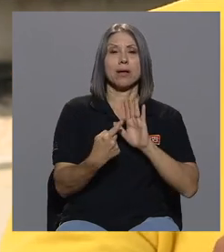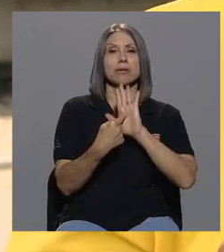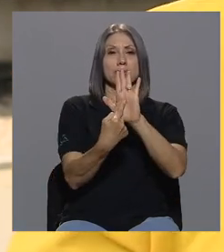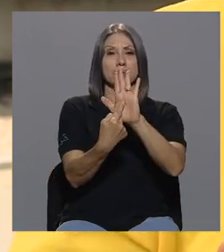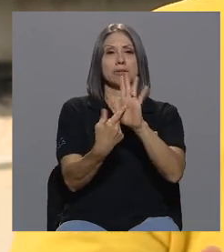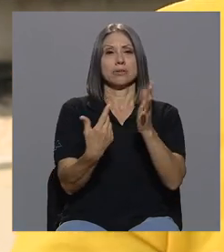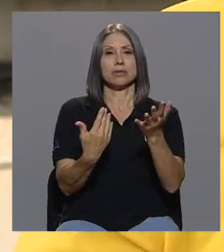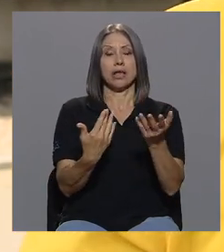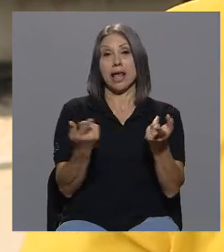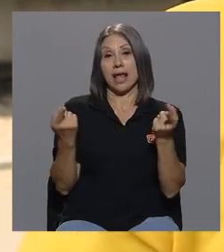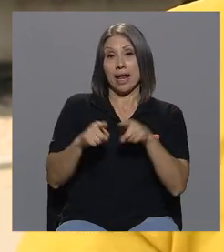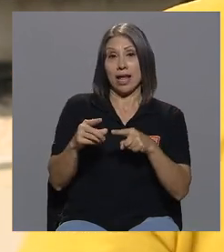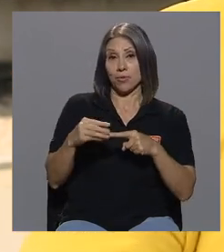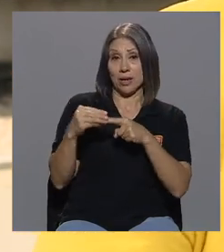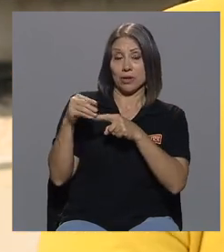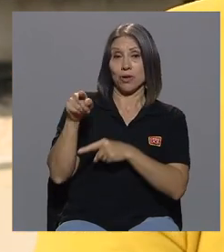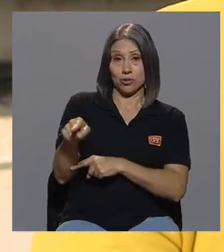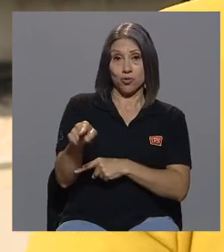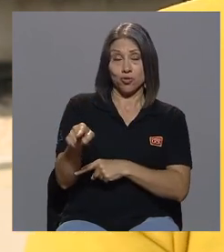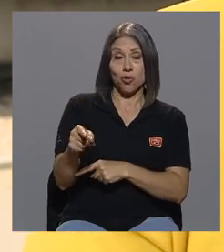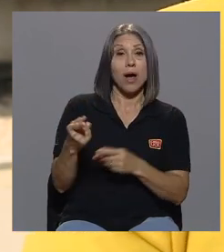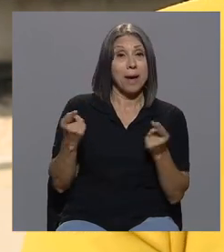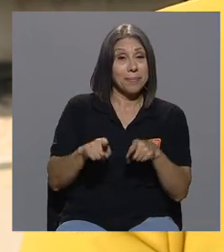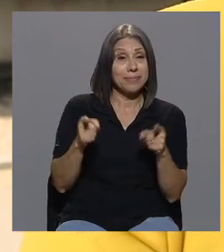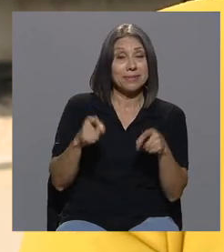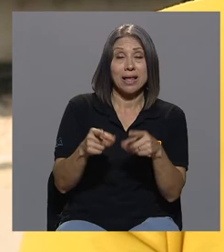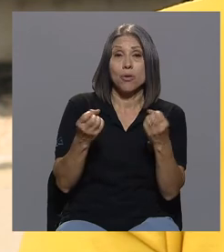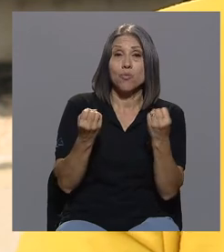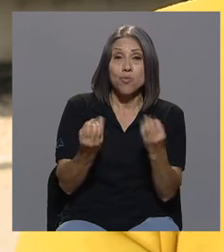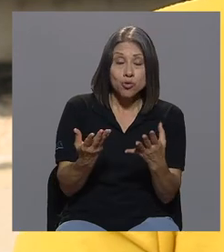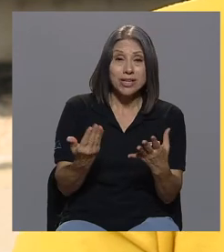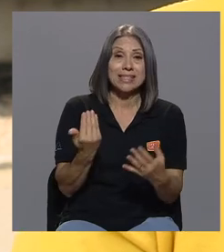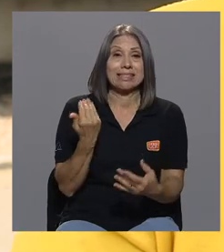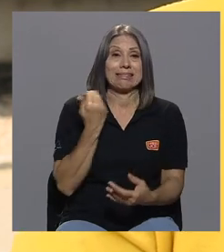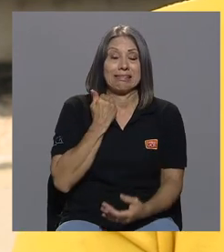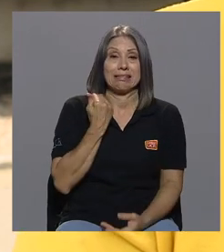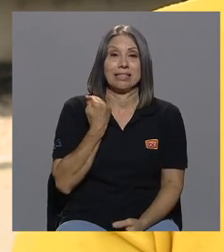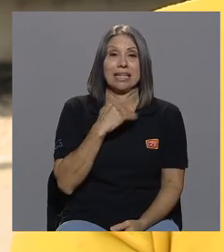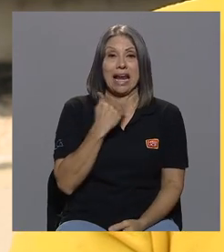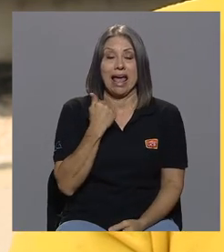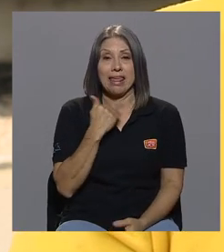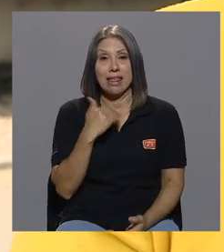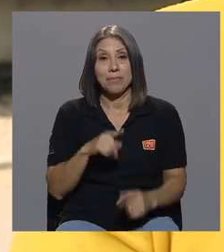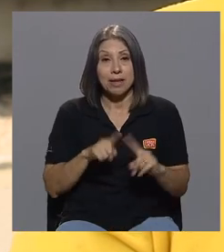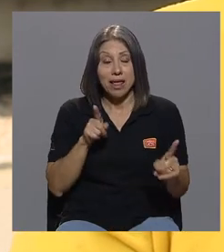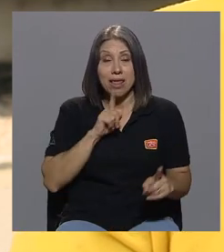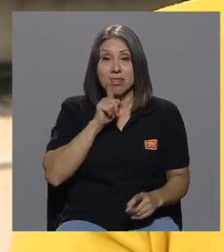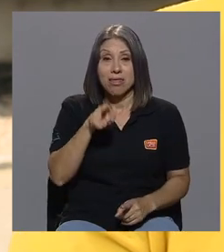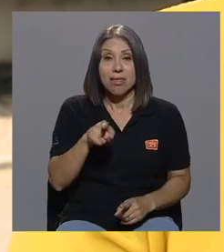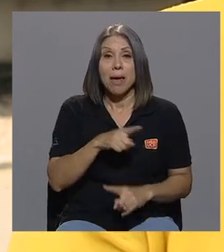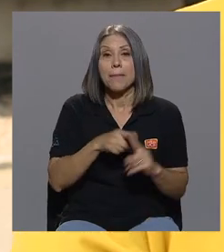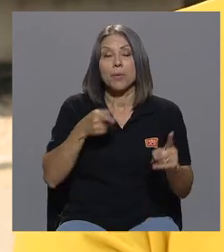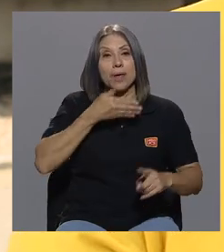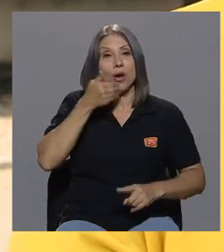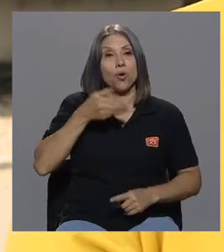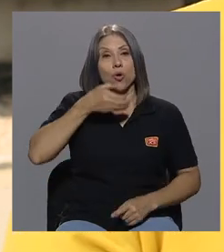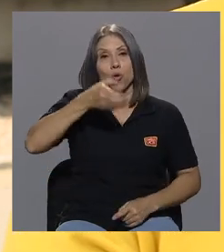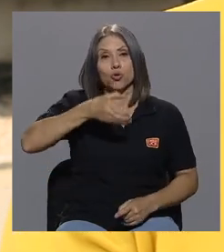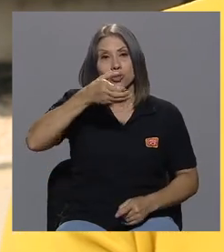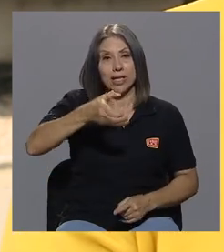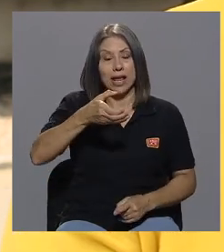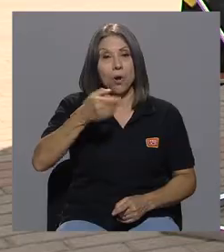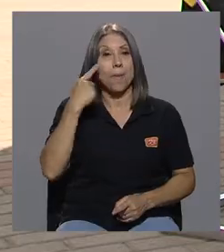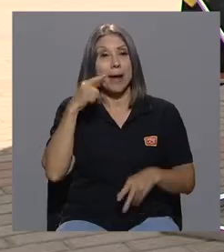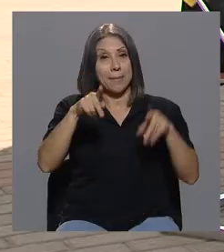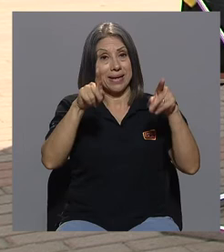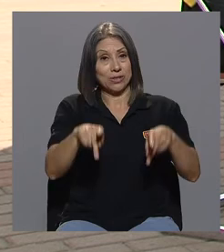se han dado muchas recaídas ¿verdad? por supuesto y yo creo que tal vez el mejor consejo que se le puede dar a una persona que está viviendo ese